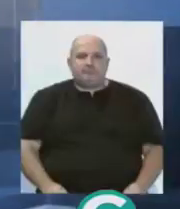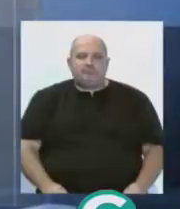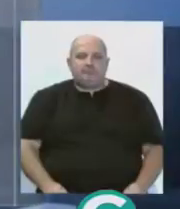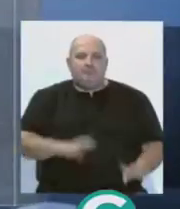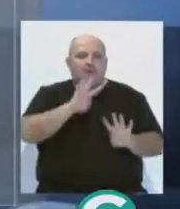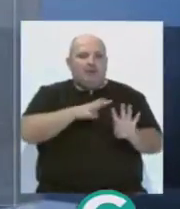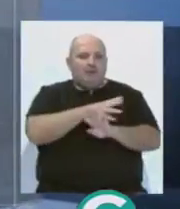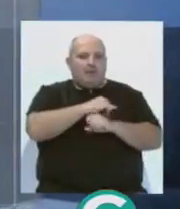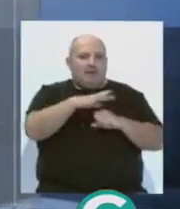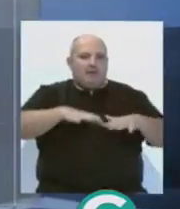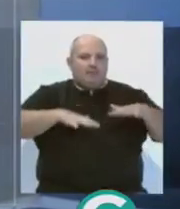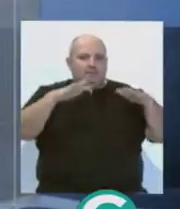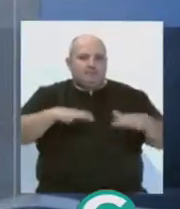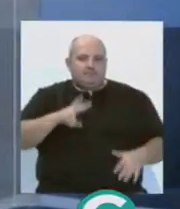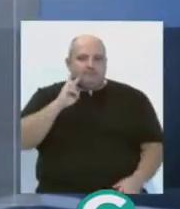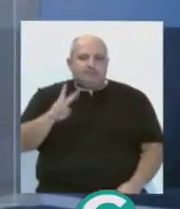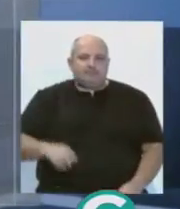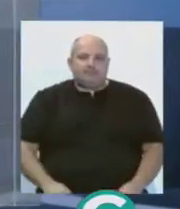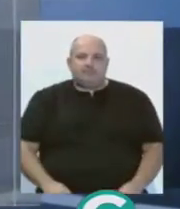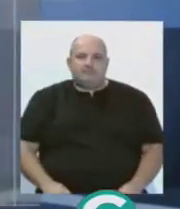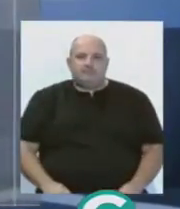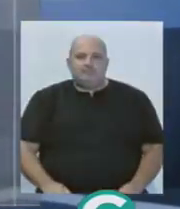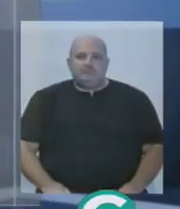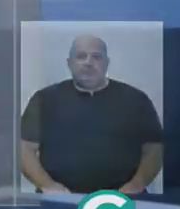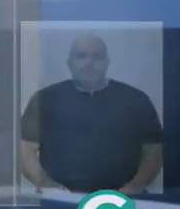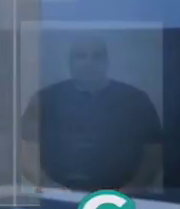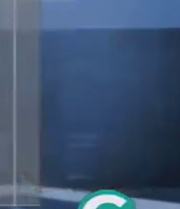A continuación les ofrecemos la tabla de oleajes y mareas.